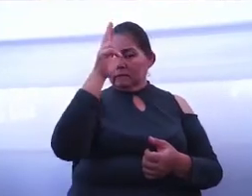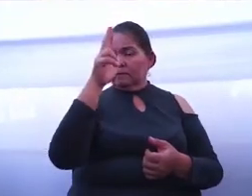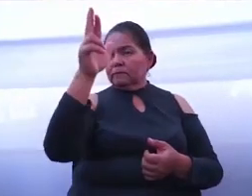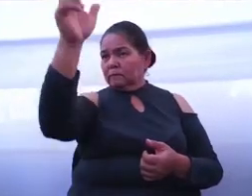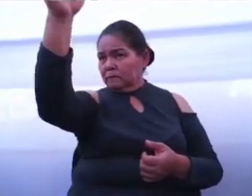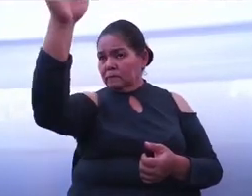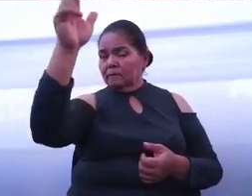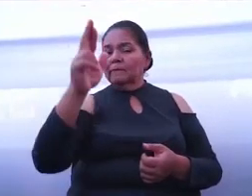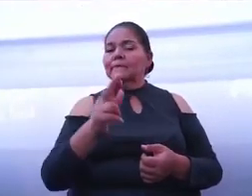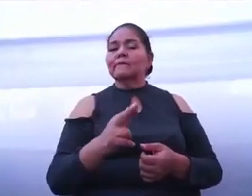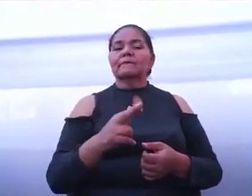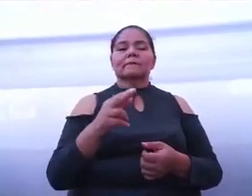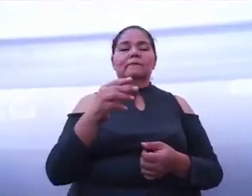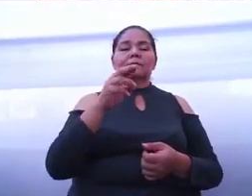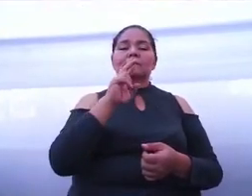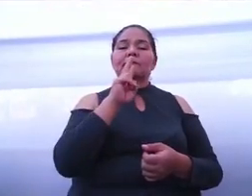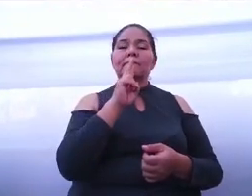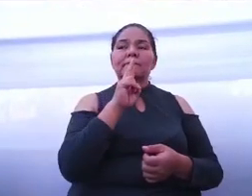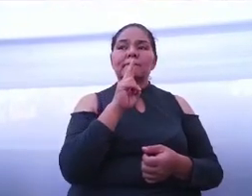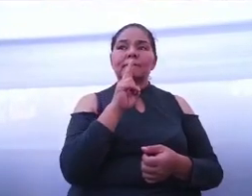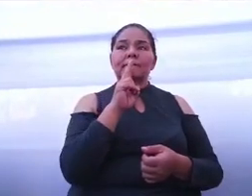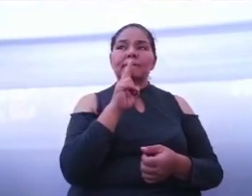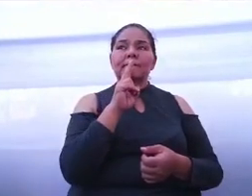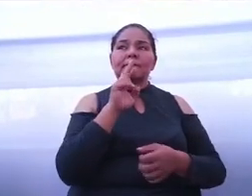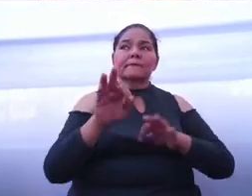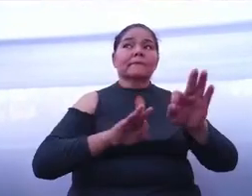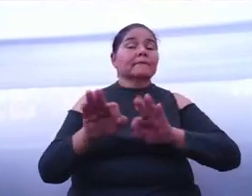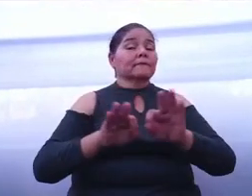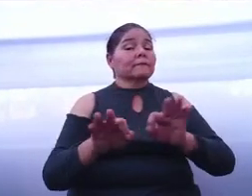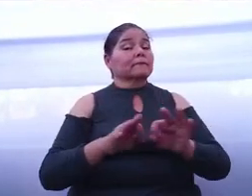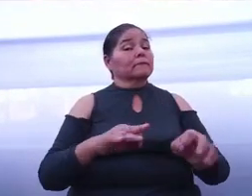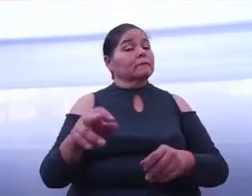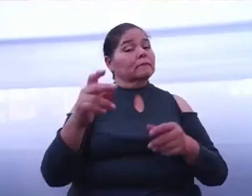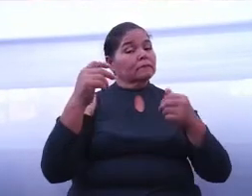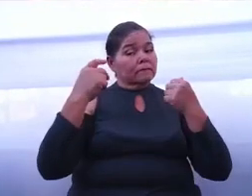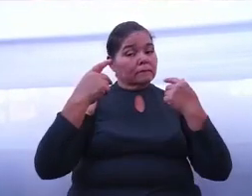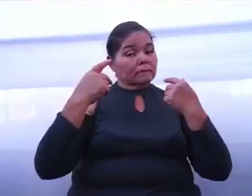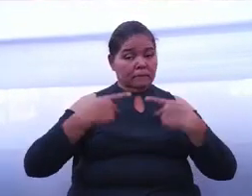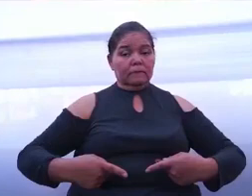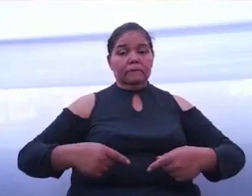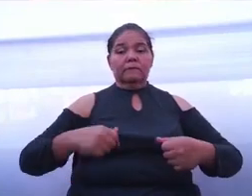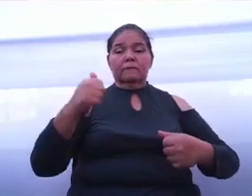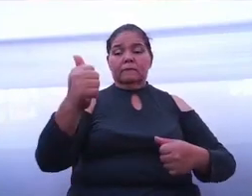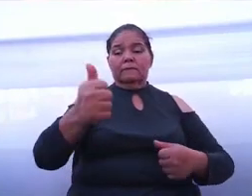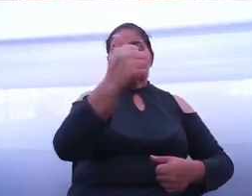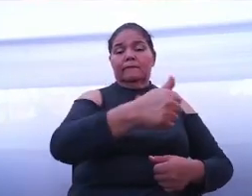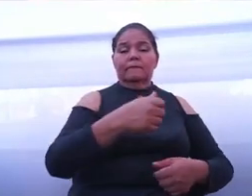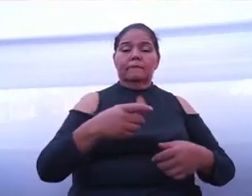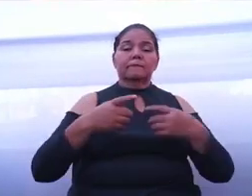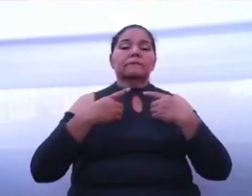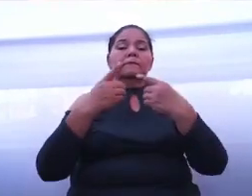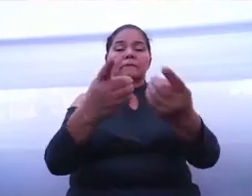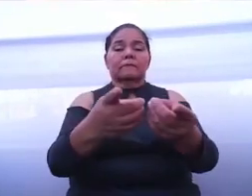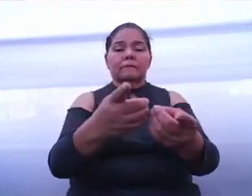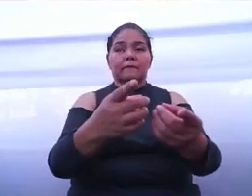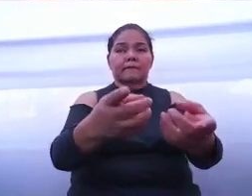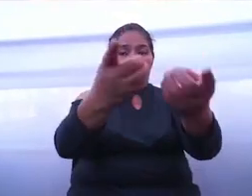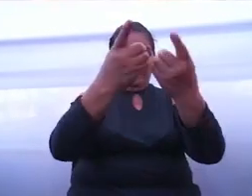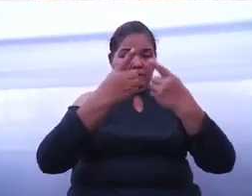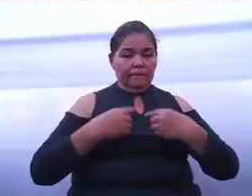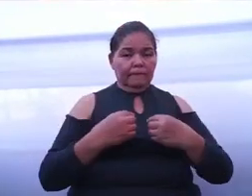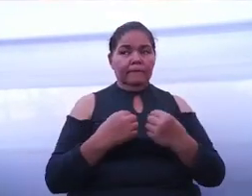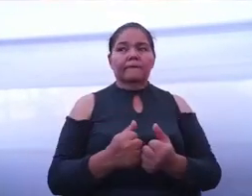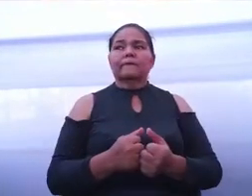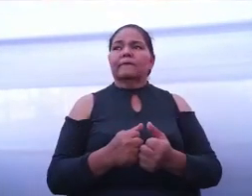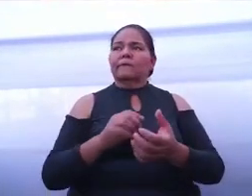el pueblo nos ha dado. Saludo también a la diputada Edith Moreno